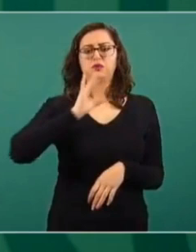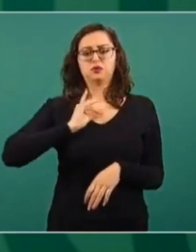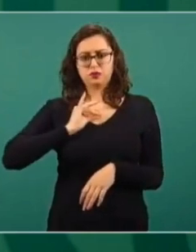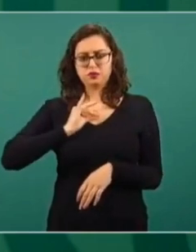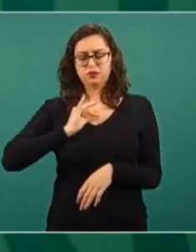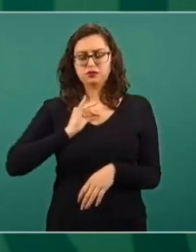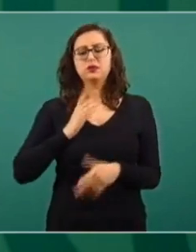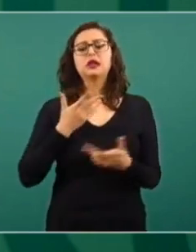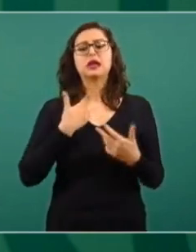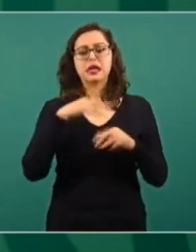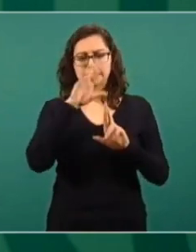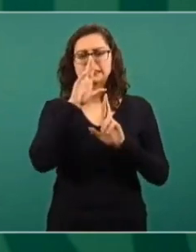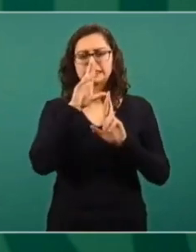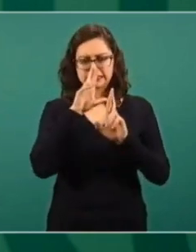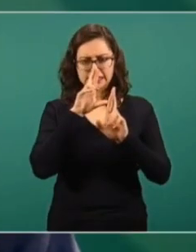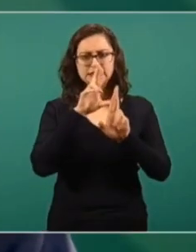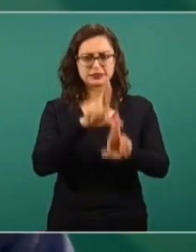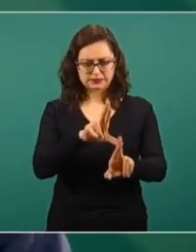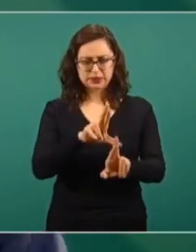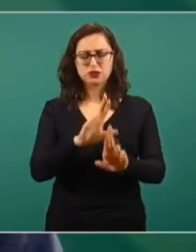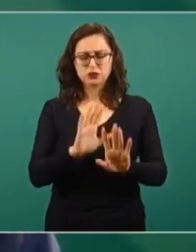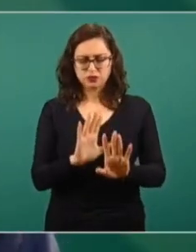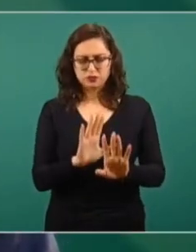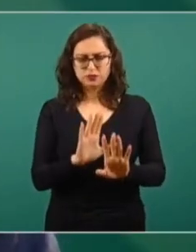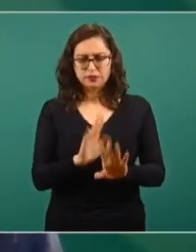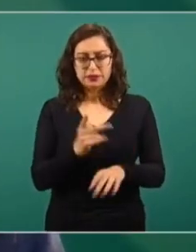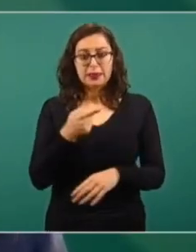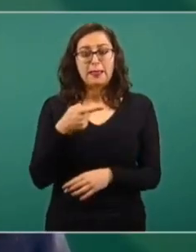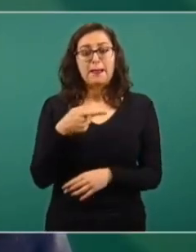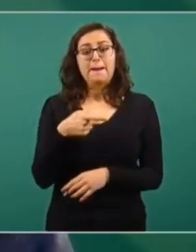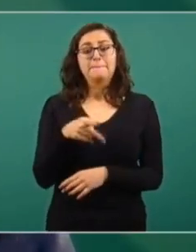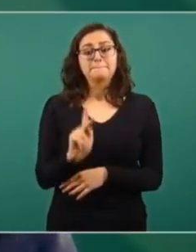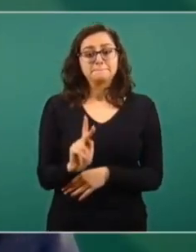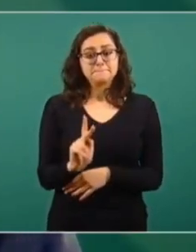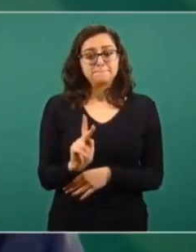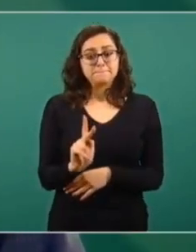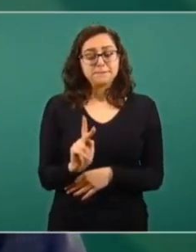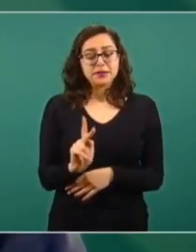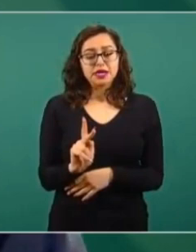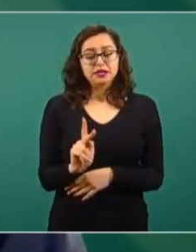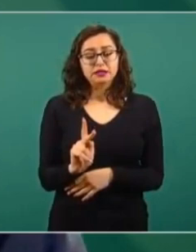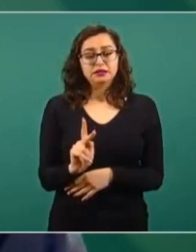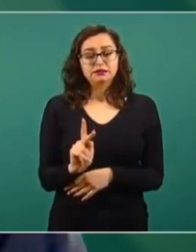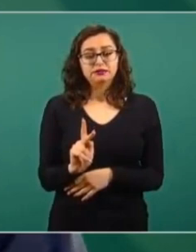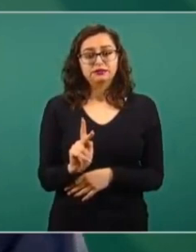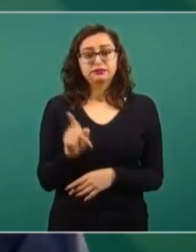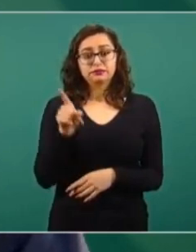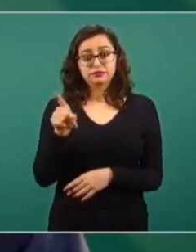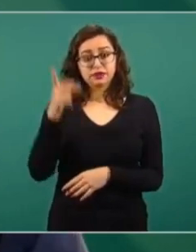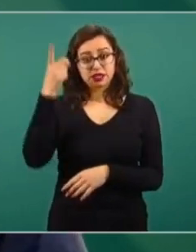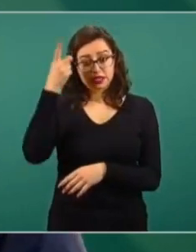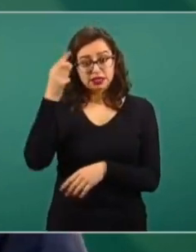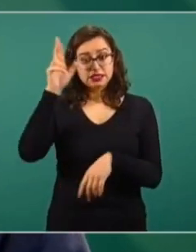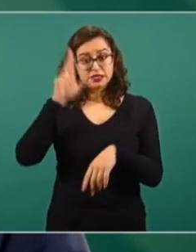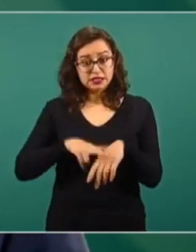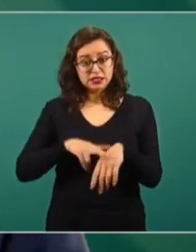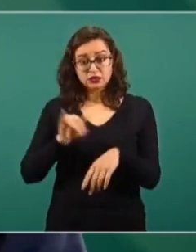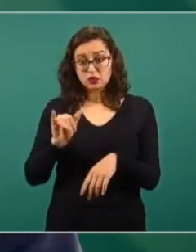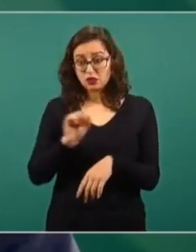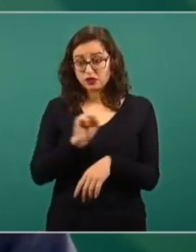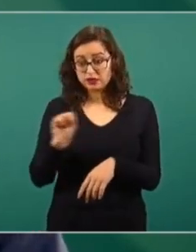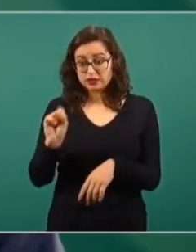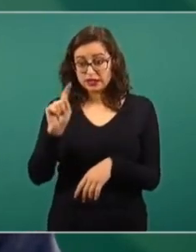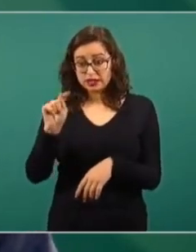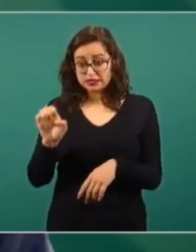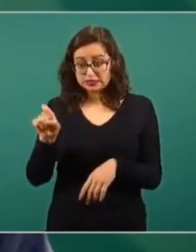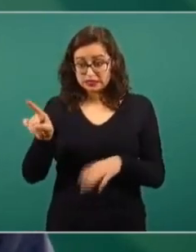pero no comparto que el director del Issste sea un agente